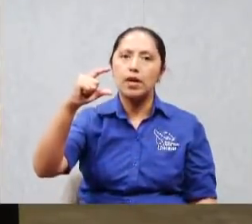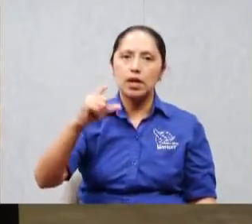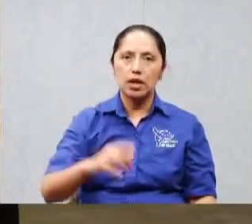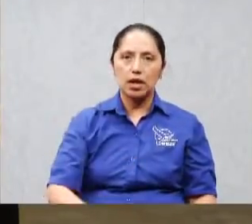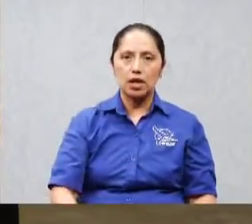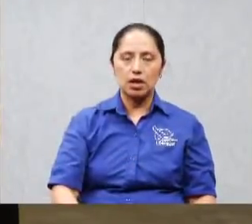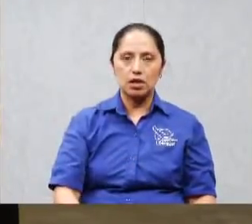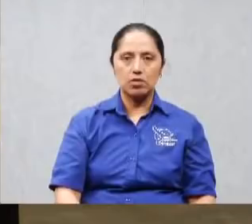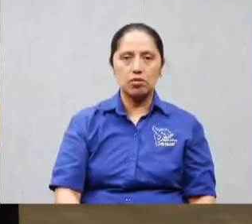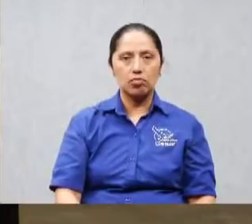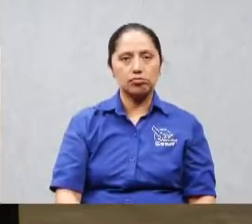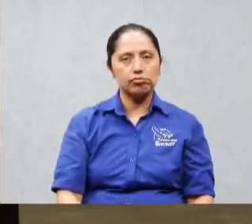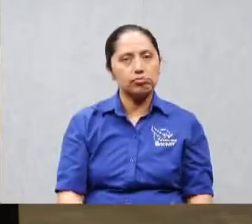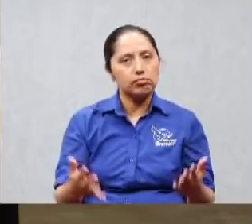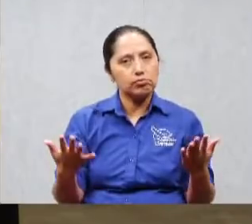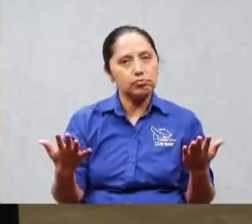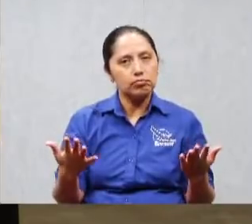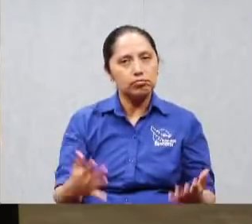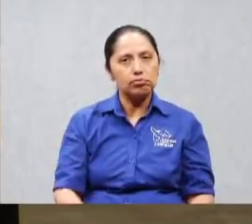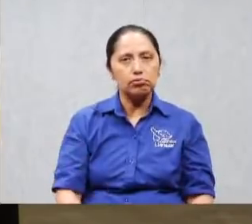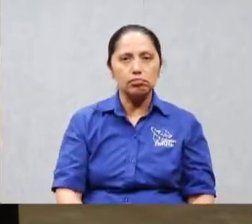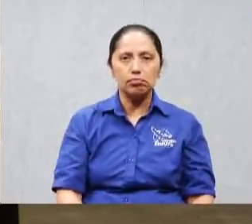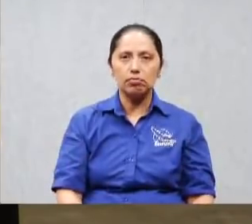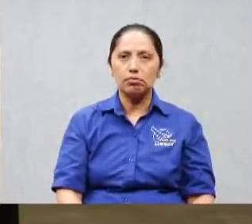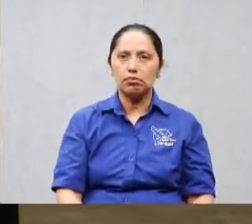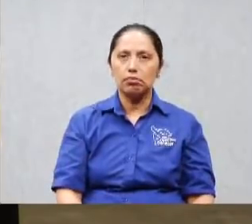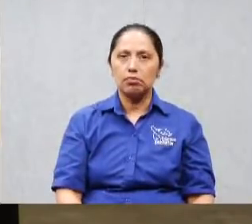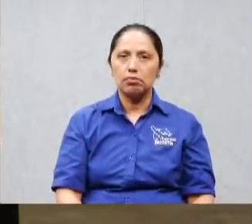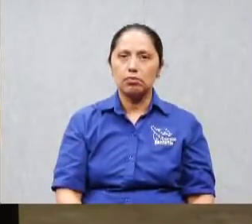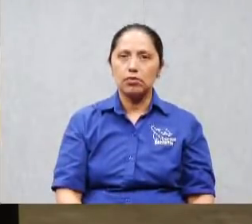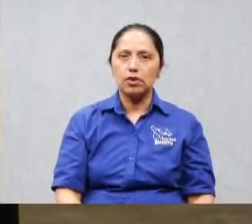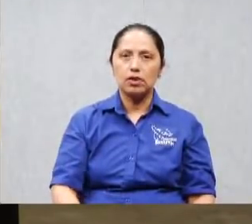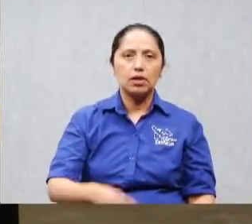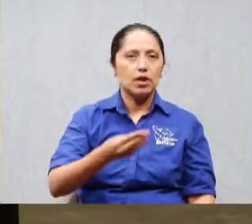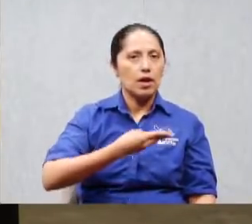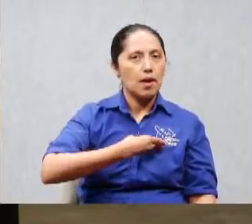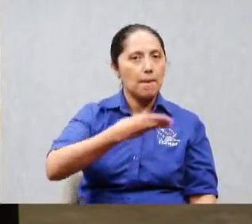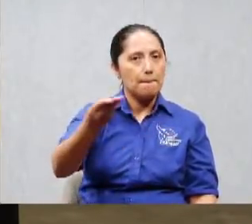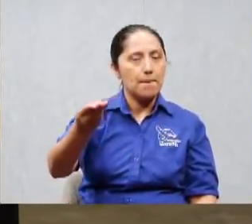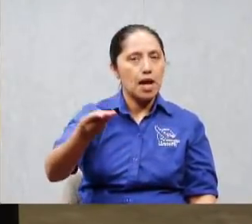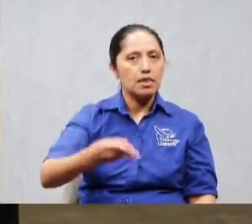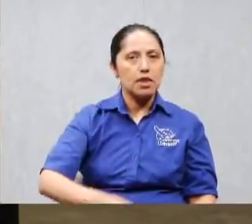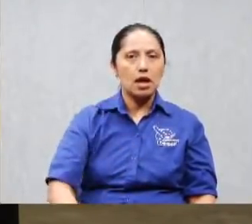pero a veces les están trasladando un mensaje a la gente que no es el correcto